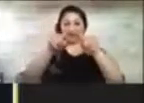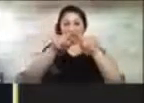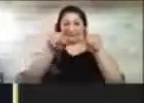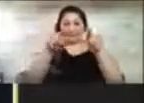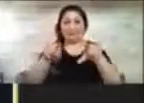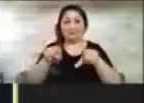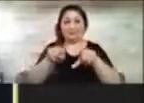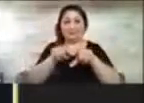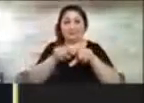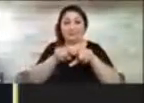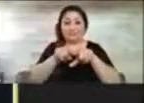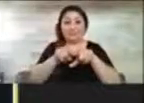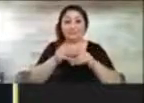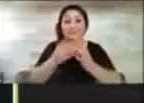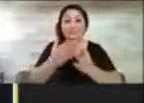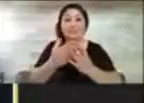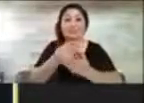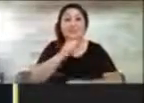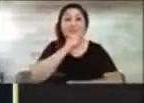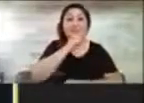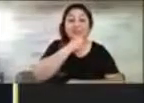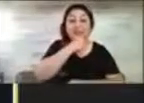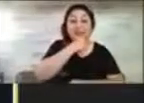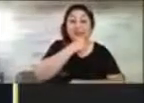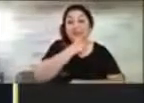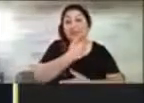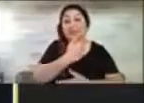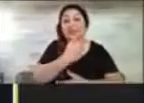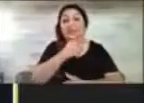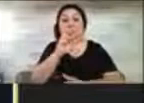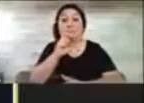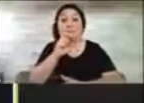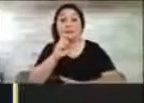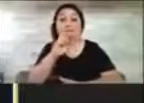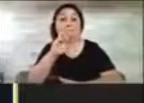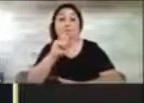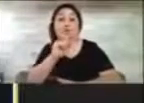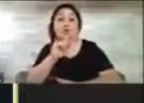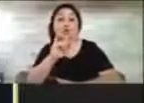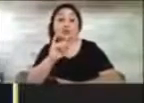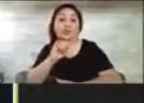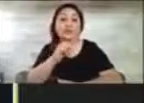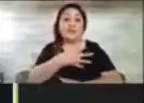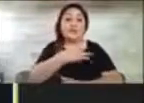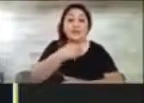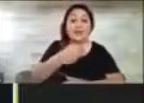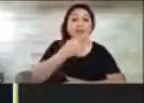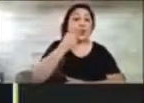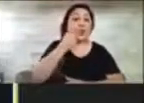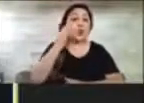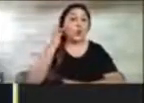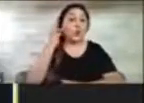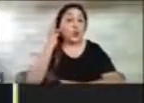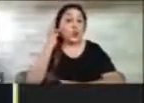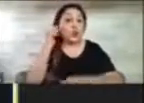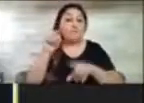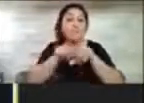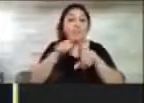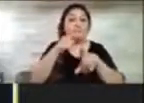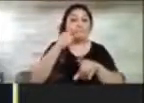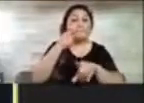Está mi viejito, la Boti Pérez, mi hijo Luis, mi hija Pilar, mi hermano, la Cita Vicky. Ella solo puede